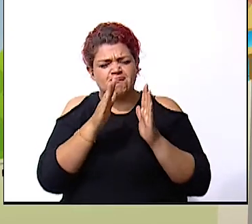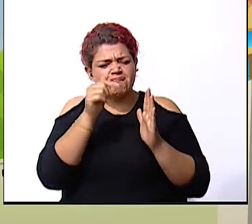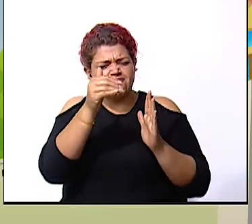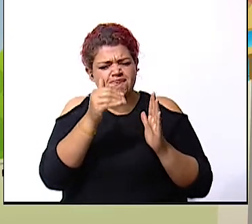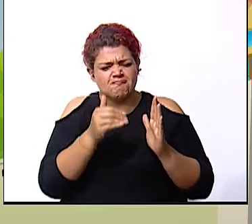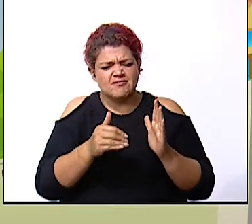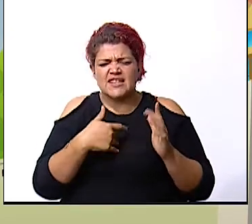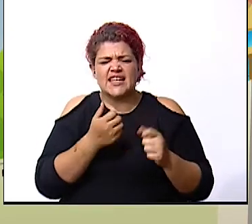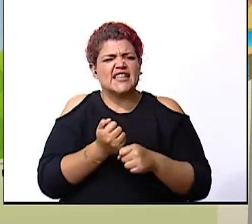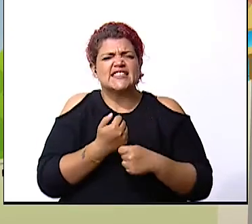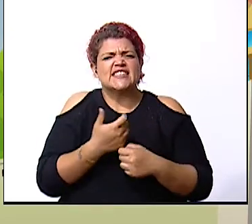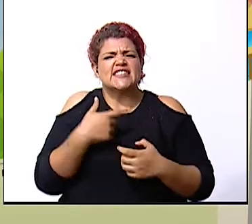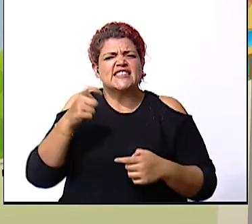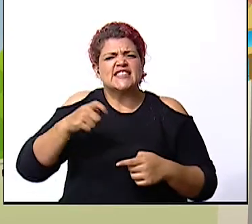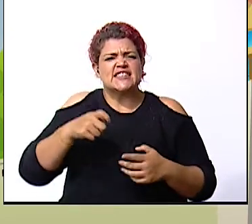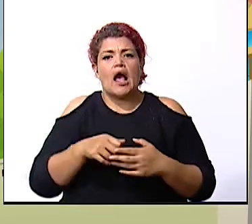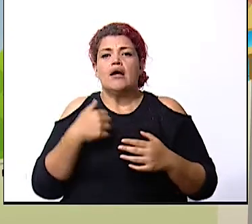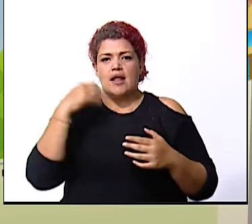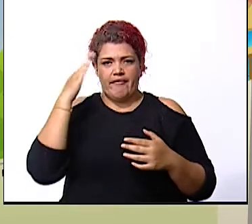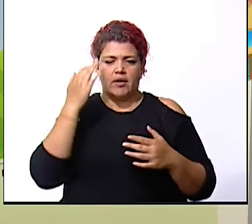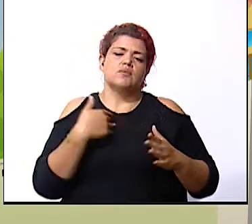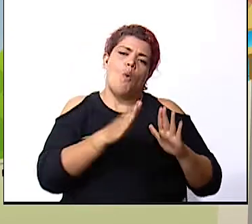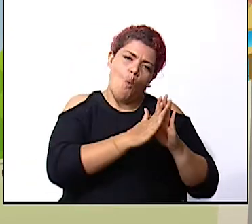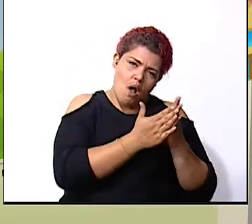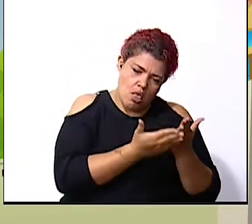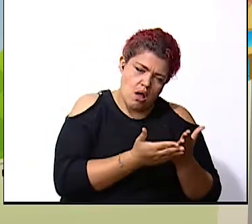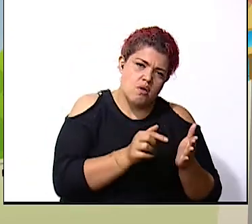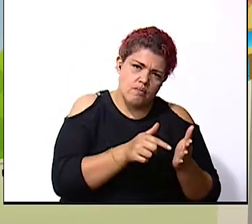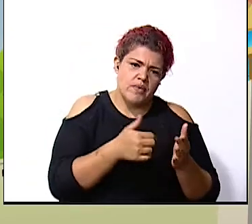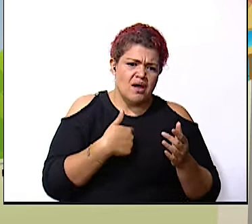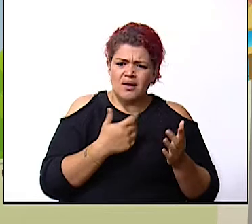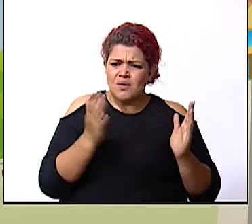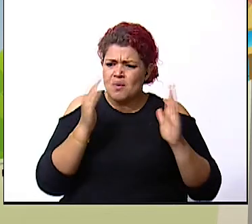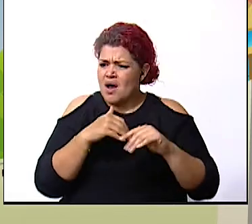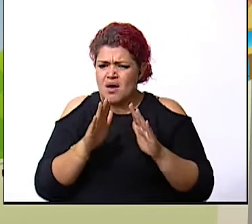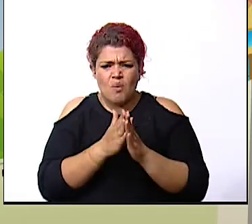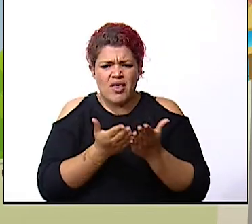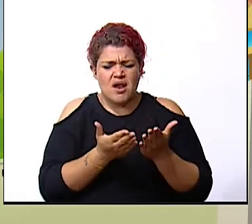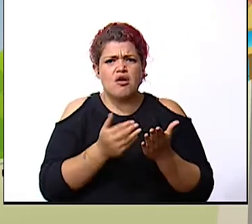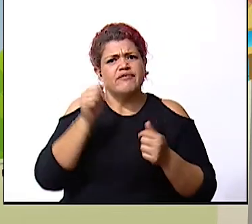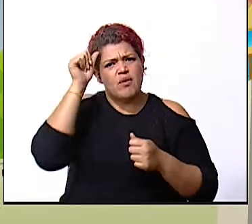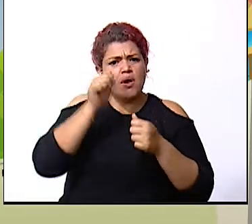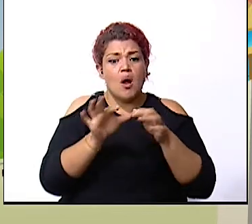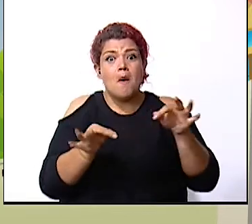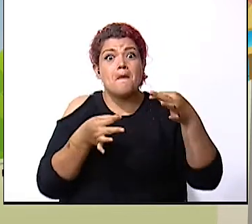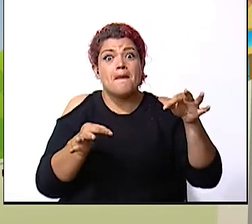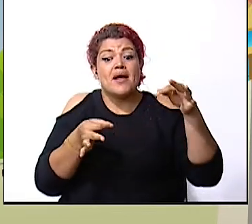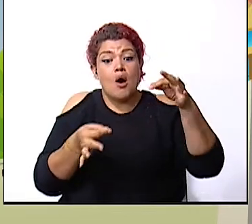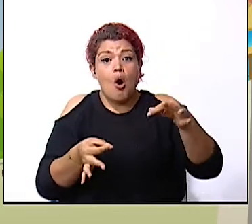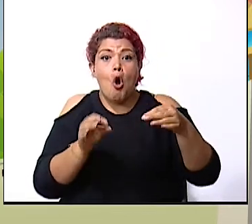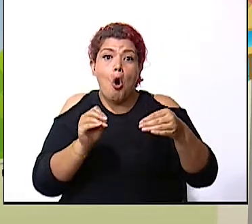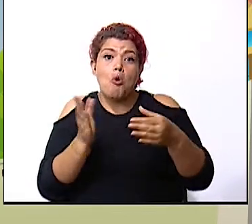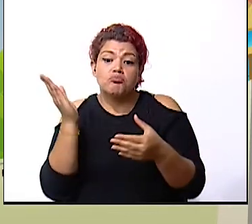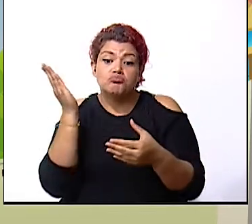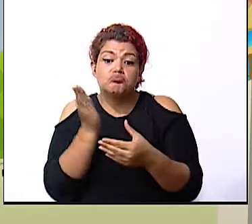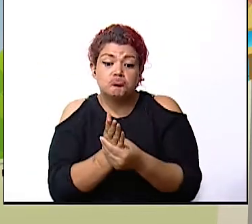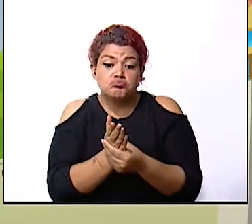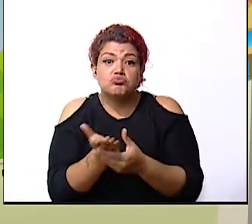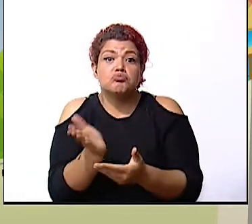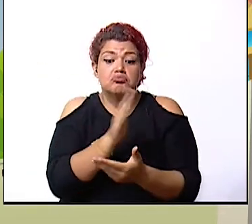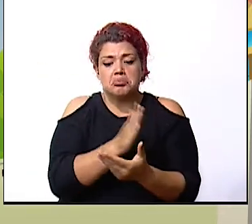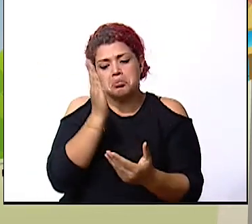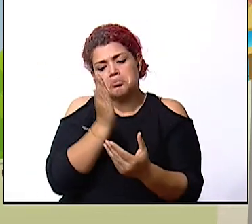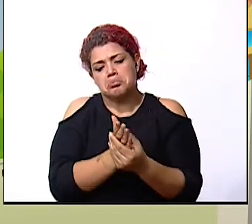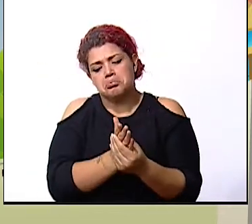hoy bueno necesitamos cuaderno si no tengo el cuaderno recuerden hoja o un folder también